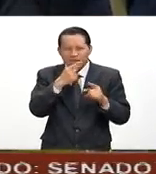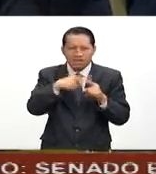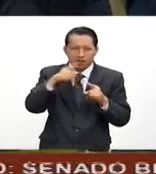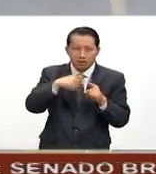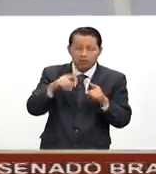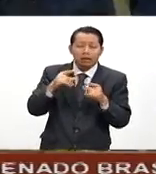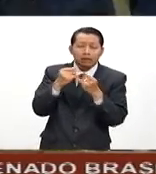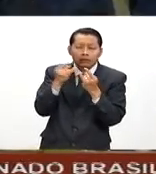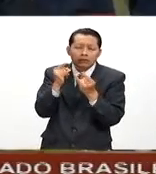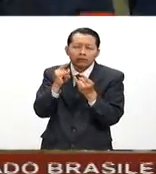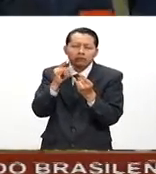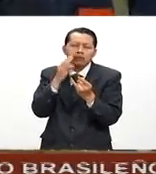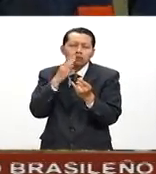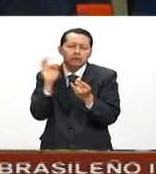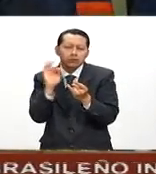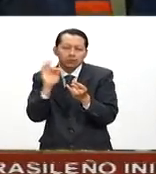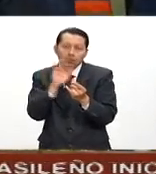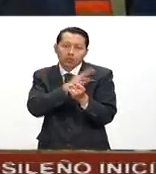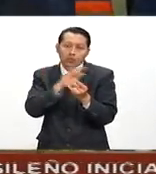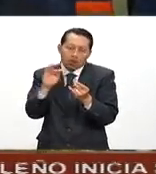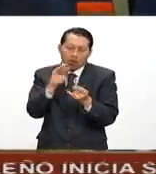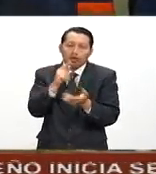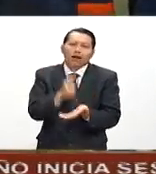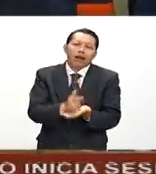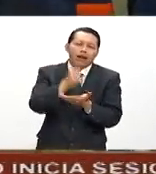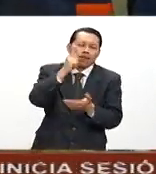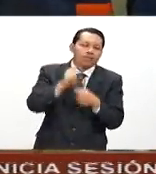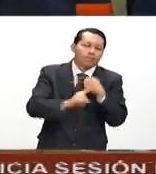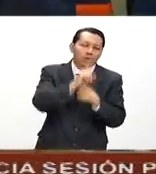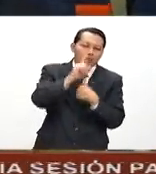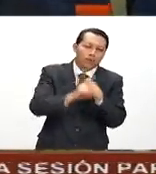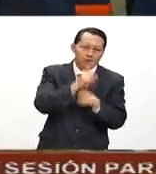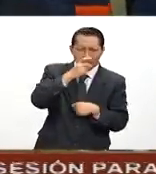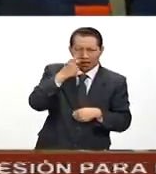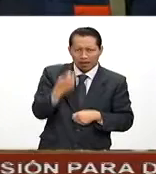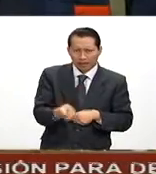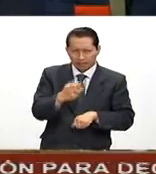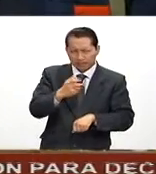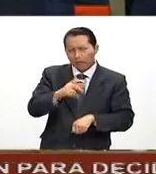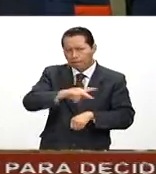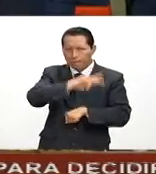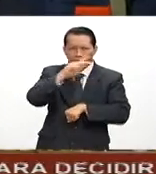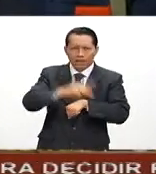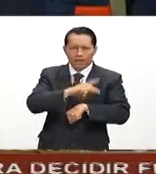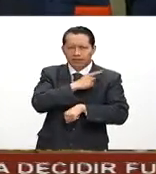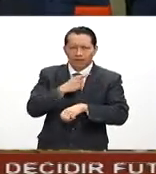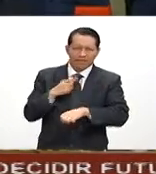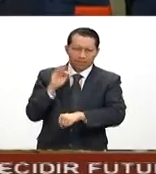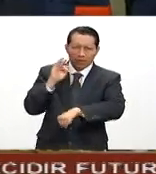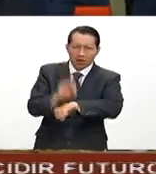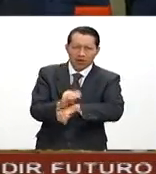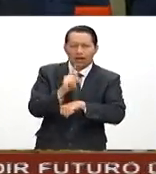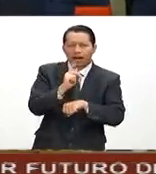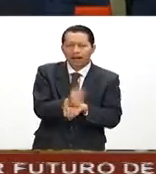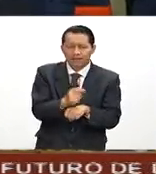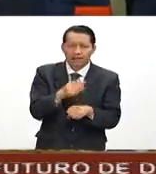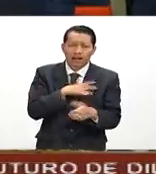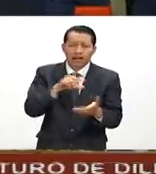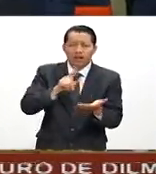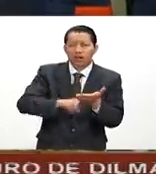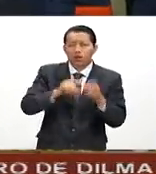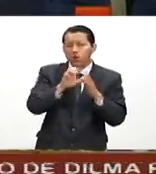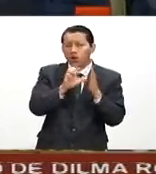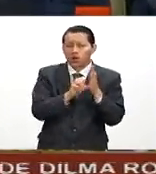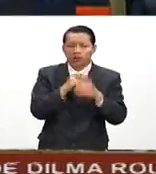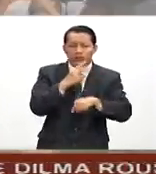problema. Tenemos tantas cosas que proteger en este país. Tenemos que proteger nuestra segunda enmienda que está en